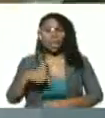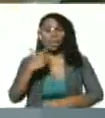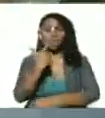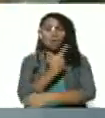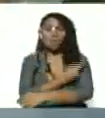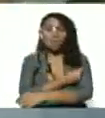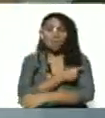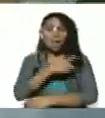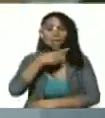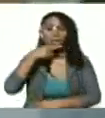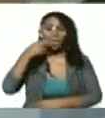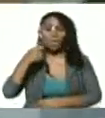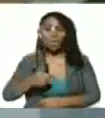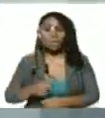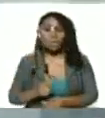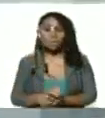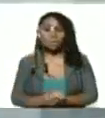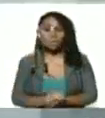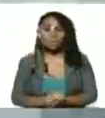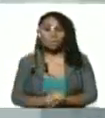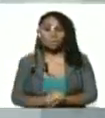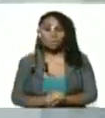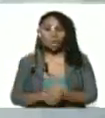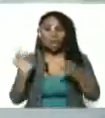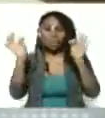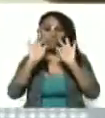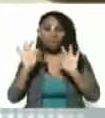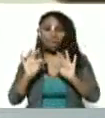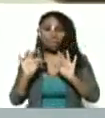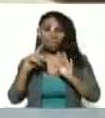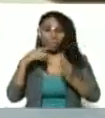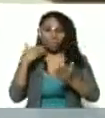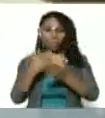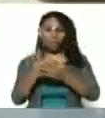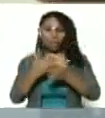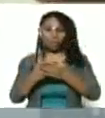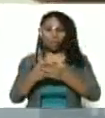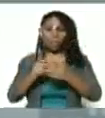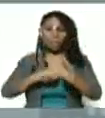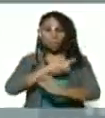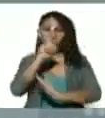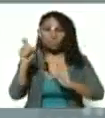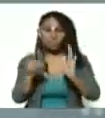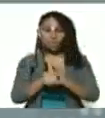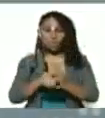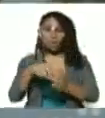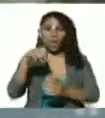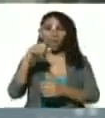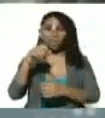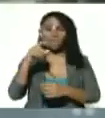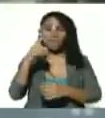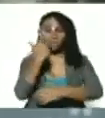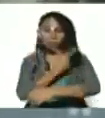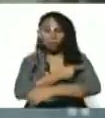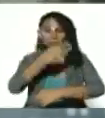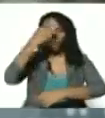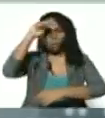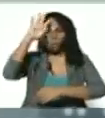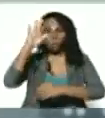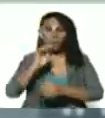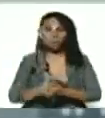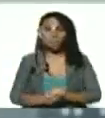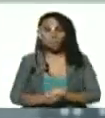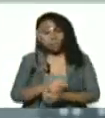rusa en fase de prueba masiva la vacuna Abdala de Cuba y